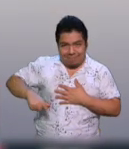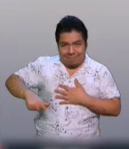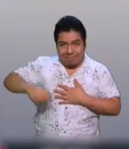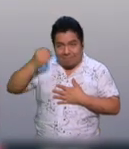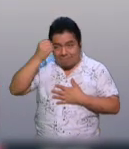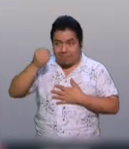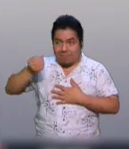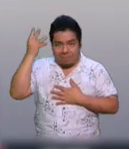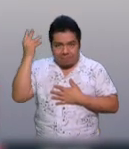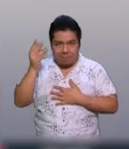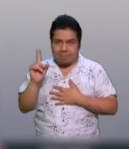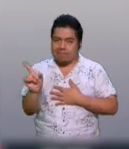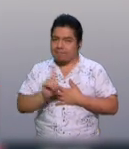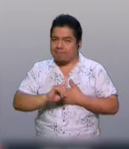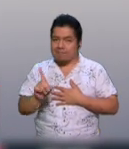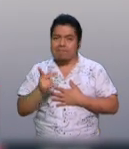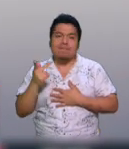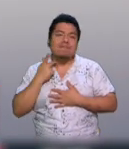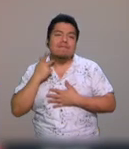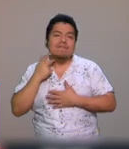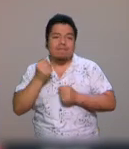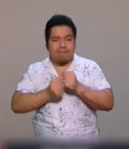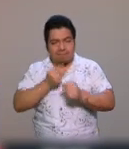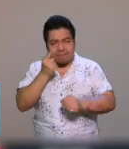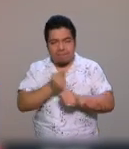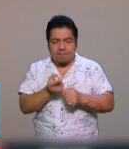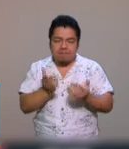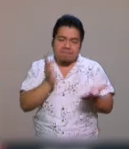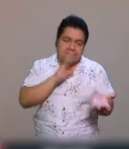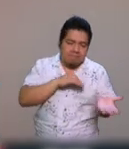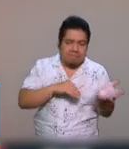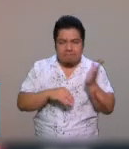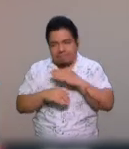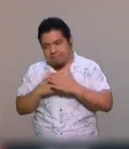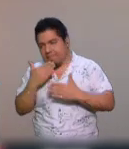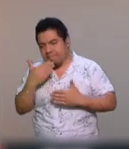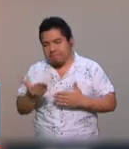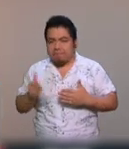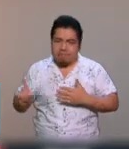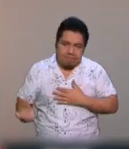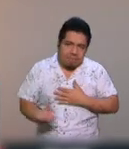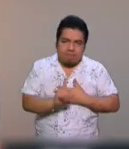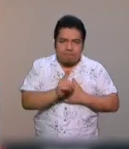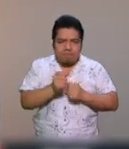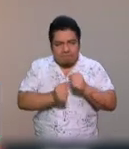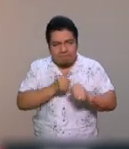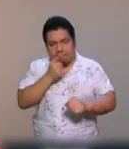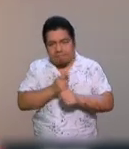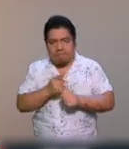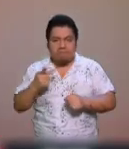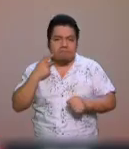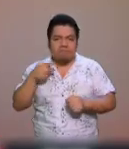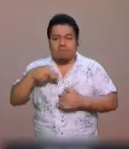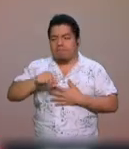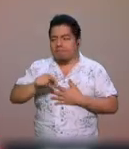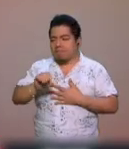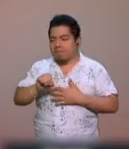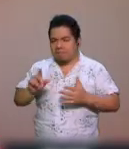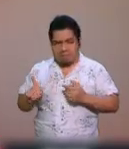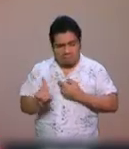Mi política de seguridad tuvo aciertos y errores. Bueno, un pequeño error puso al frente de esa política de seguridad a un narcotraficante.